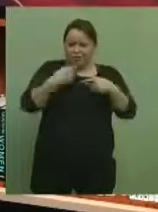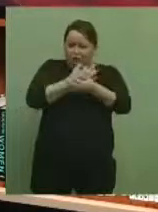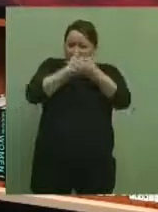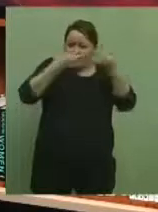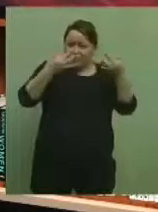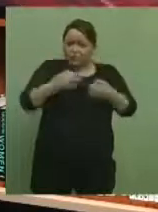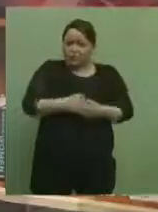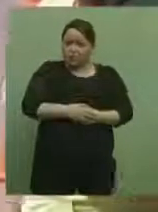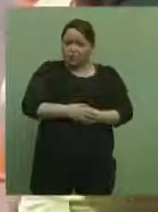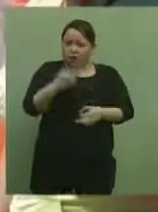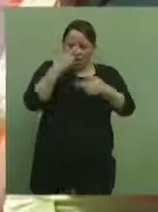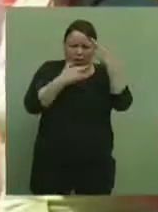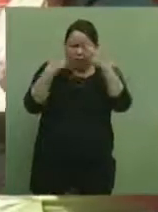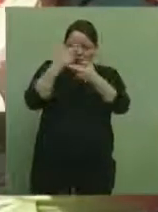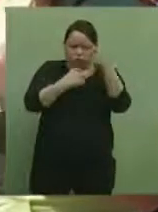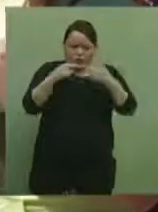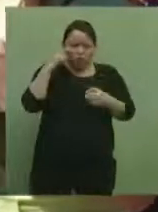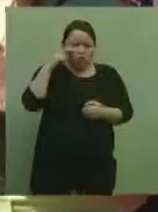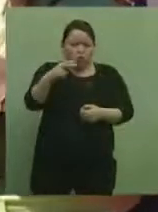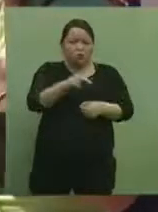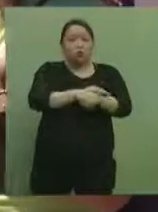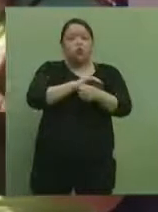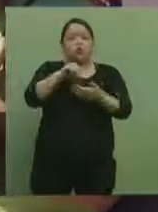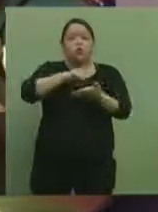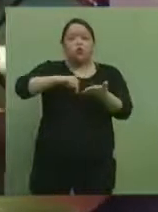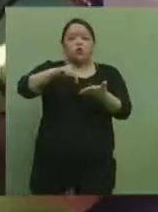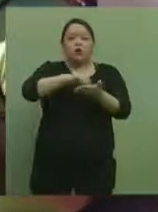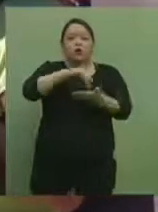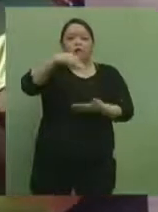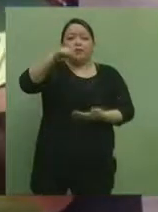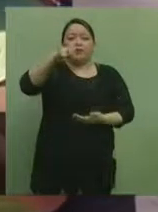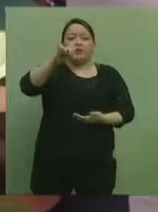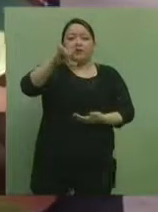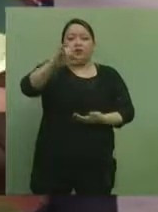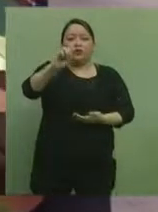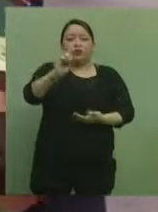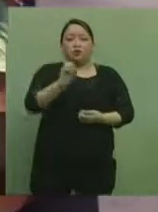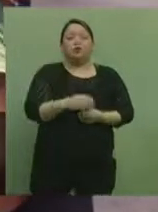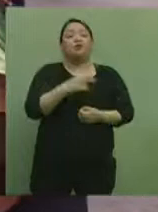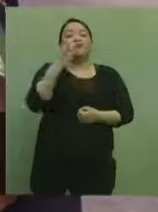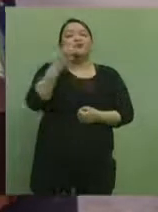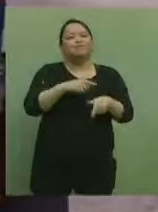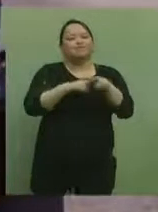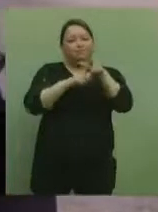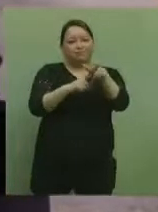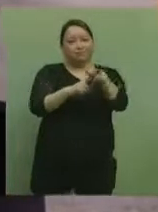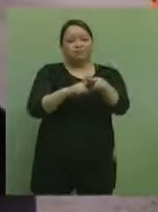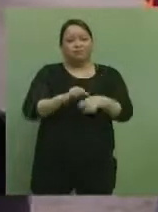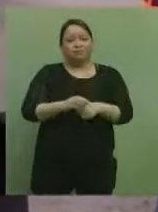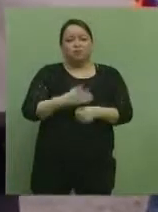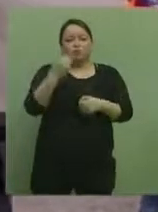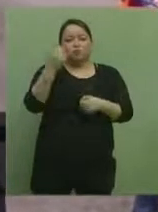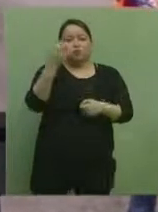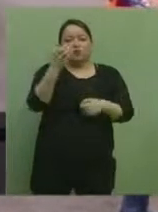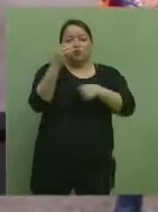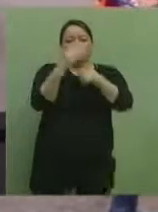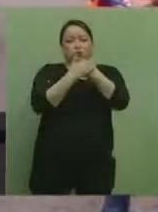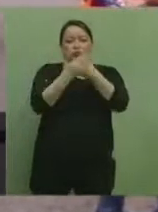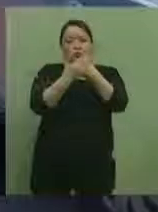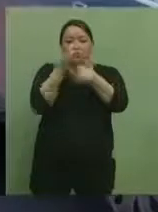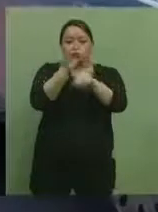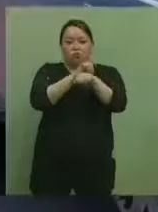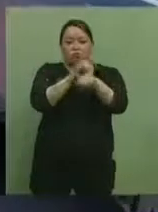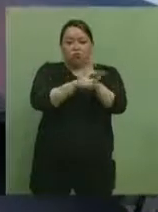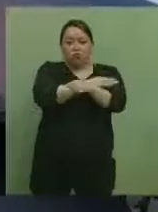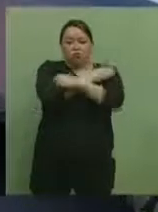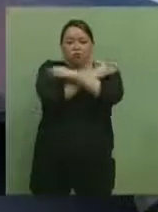la toma del filtro sanitario ubicado sobre el boulevard Mali o Fabio Beltrones continuará durante estos próximos días